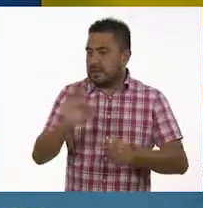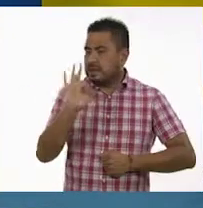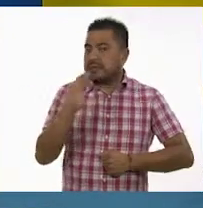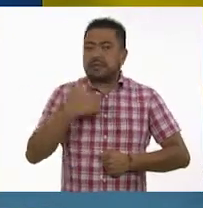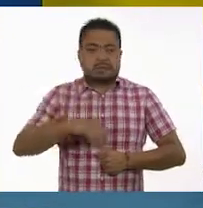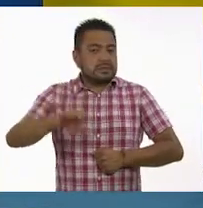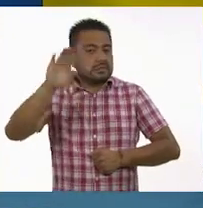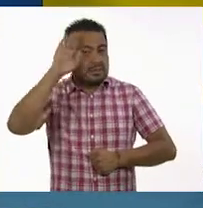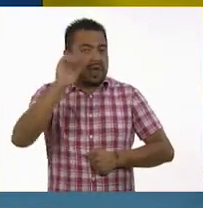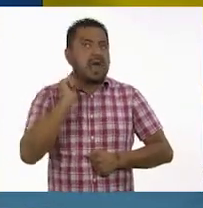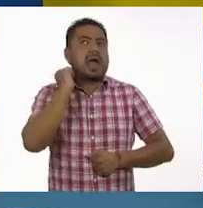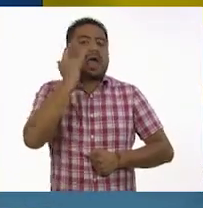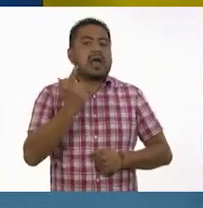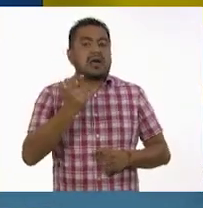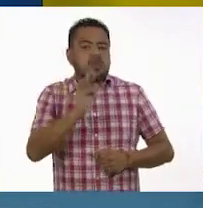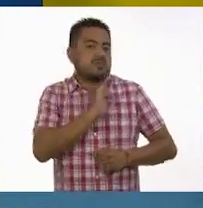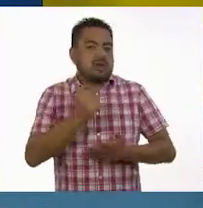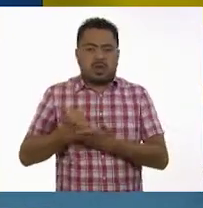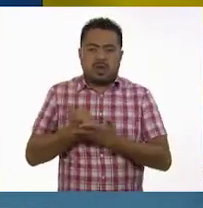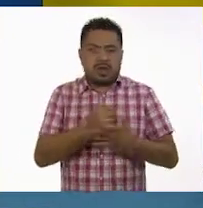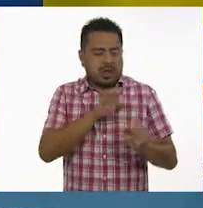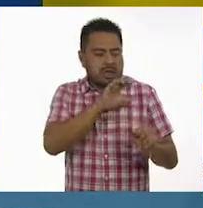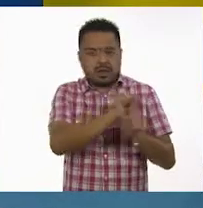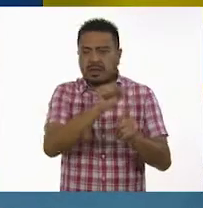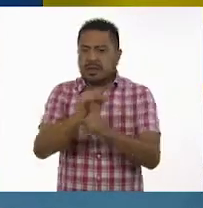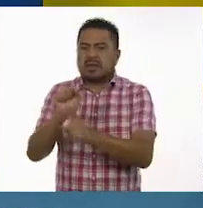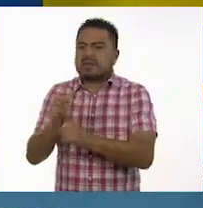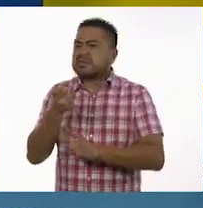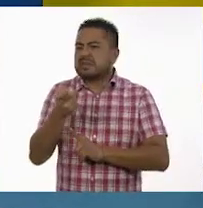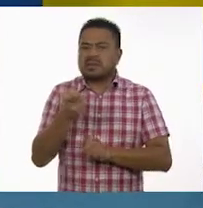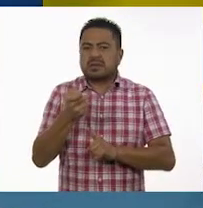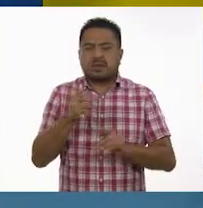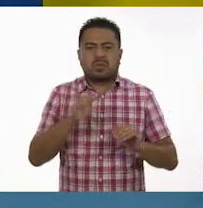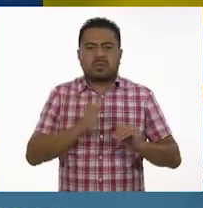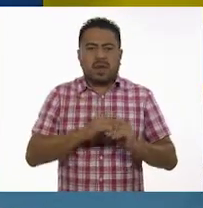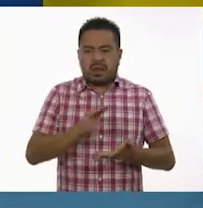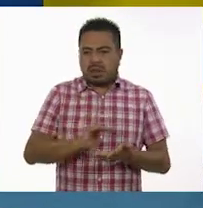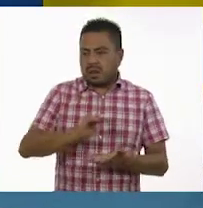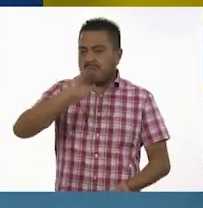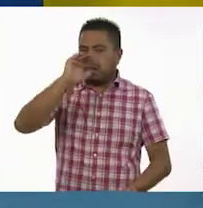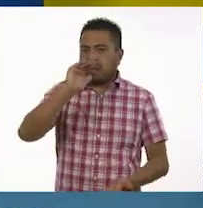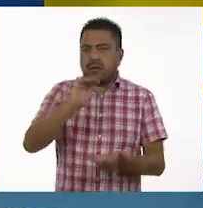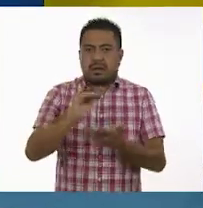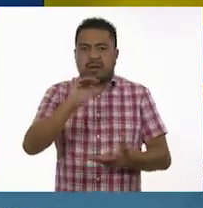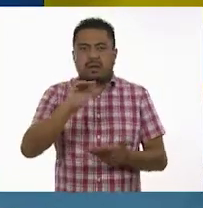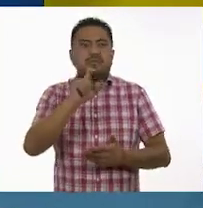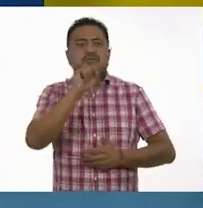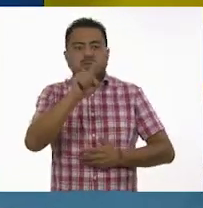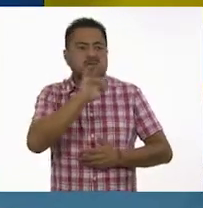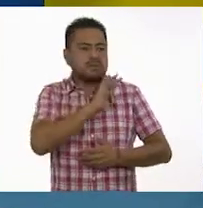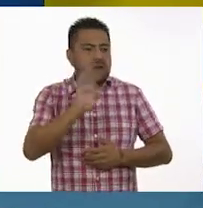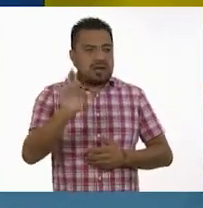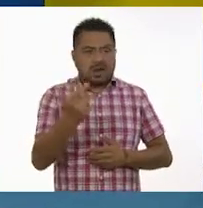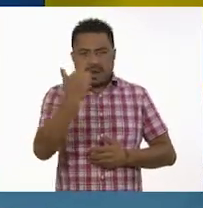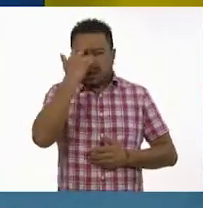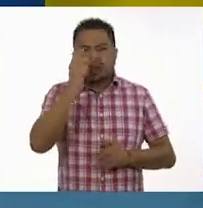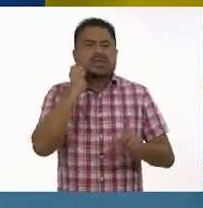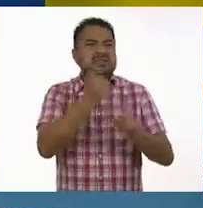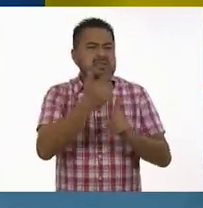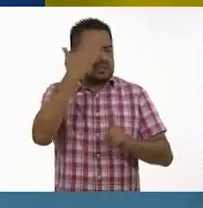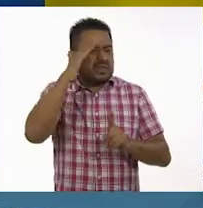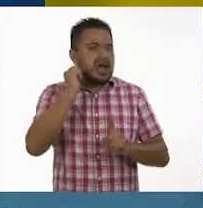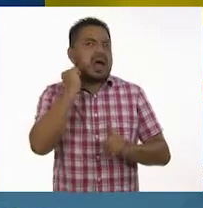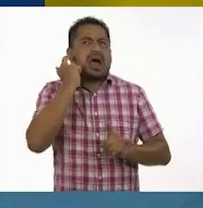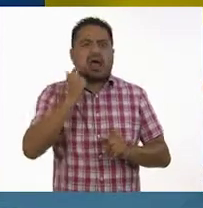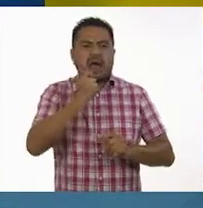que algo que podría ayudar a calcularlo es su tamaño y también tratar de recordar lo que sé por